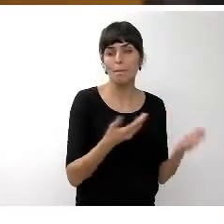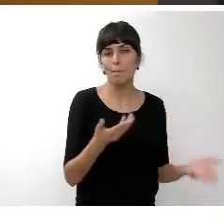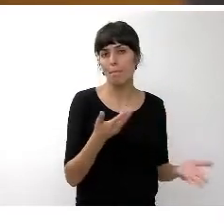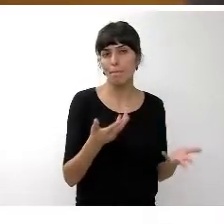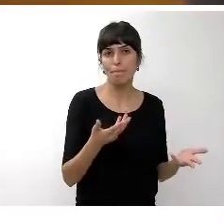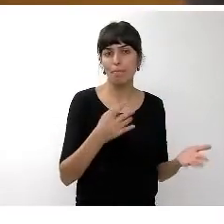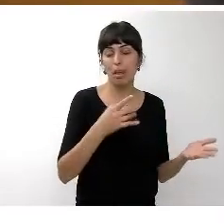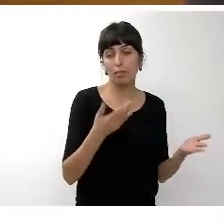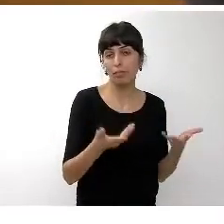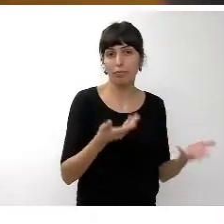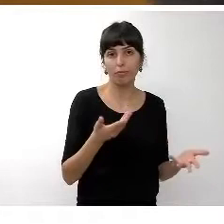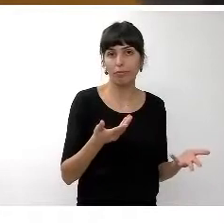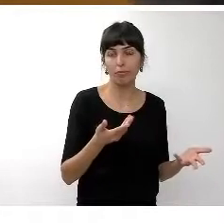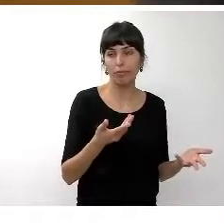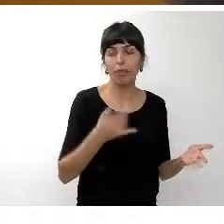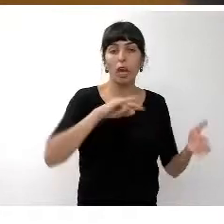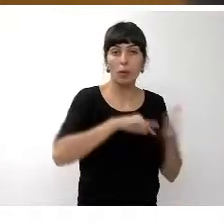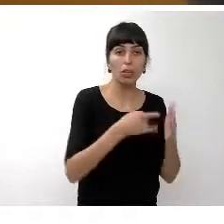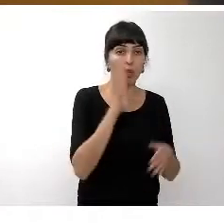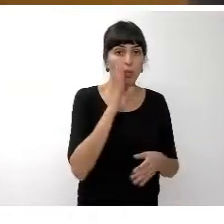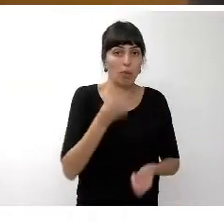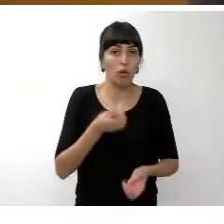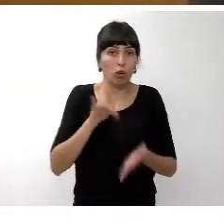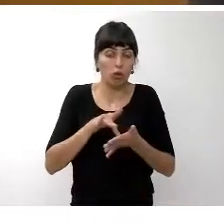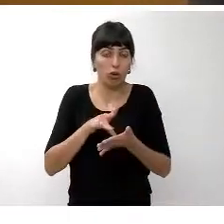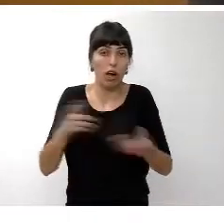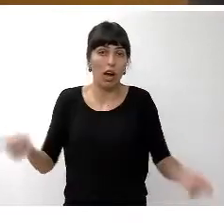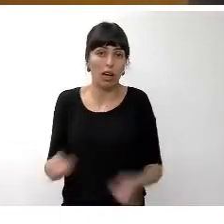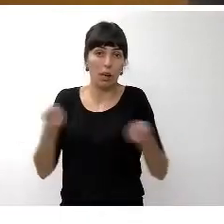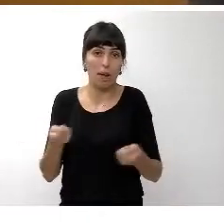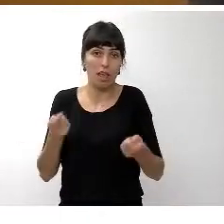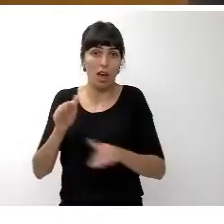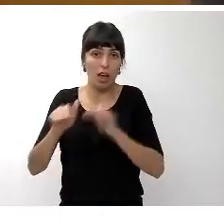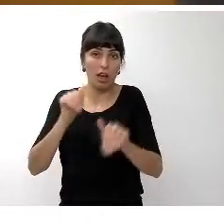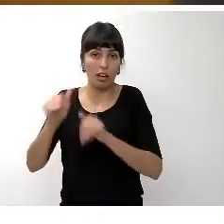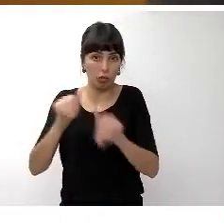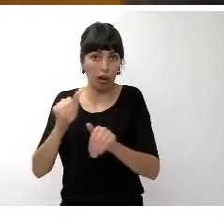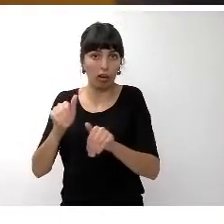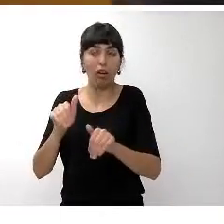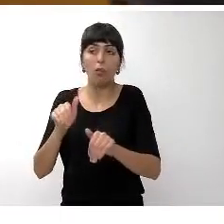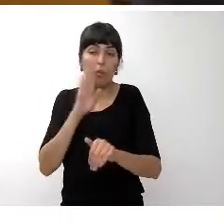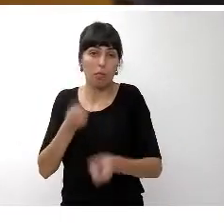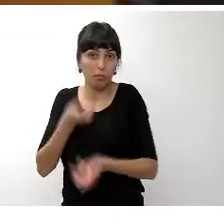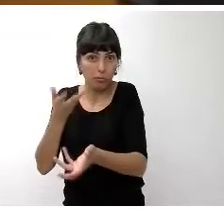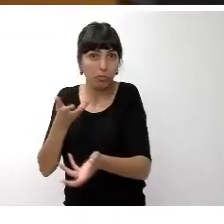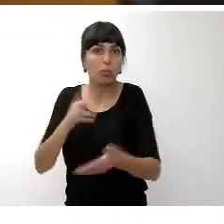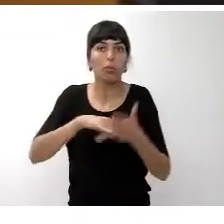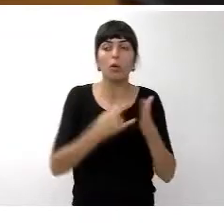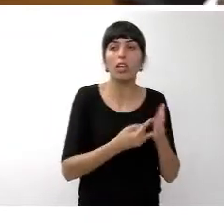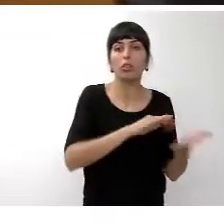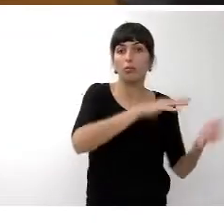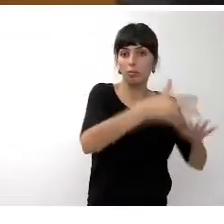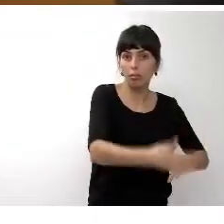manifestado en la campaña electoral respecto a invertir adicionalmente